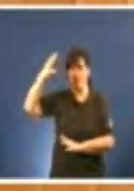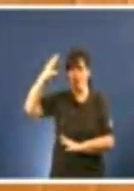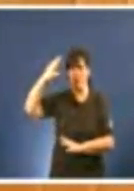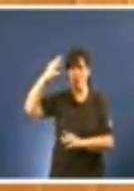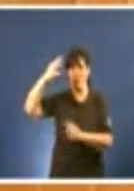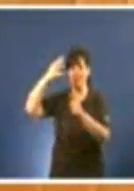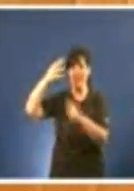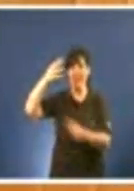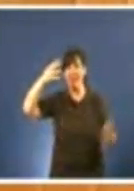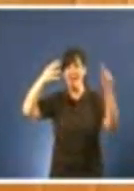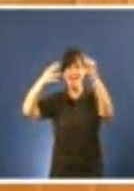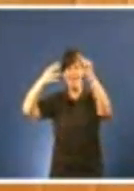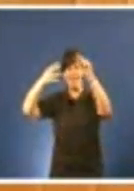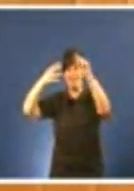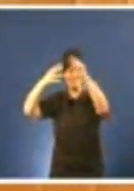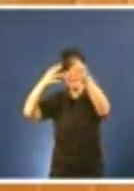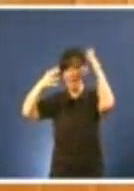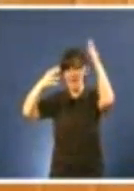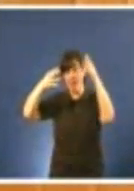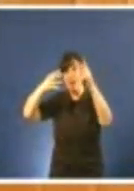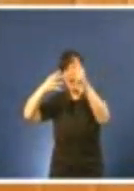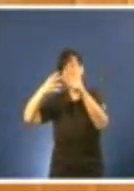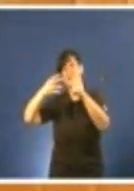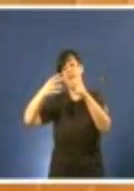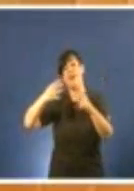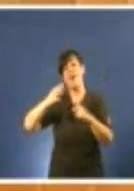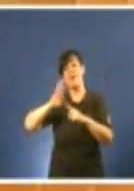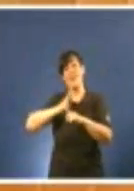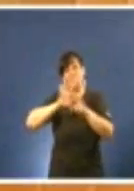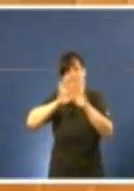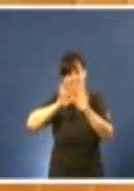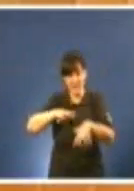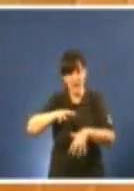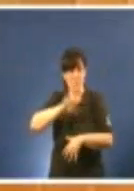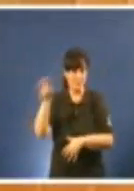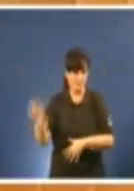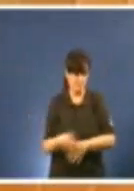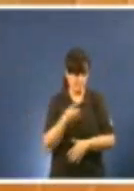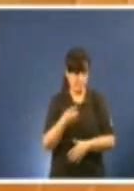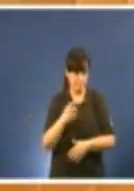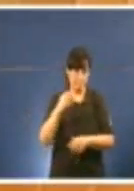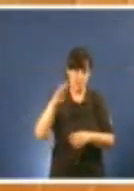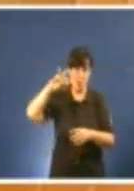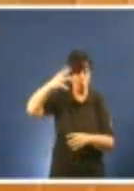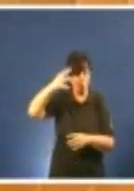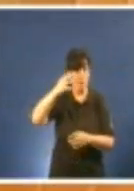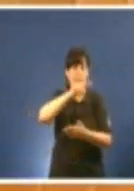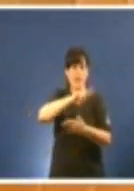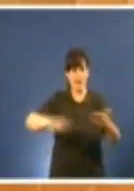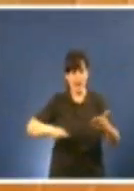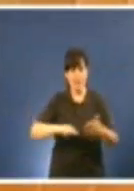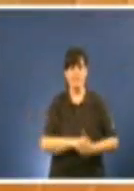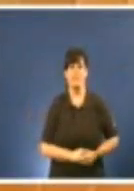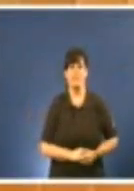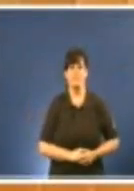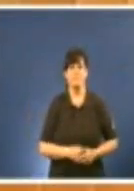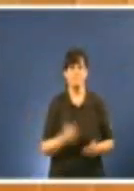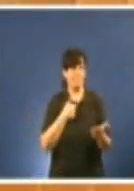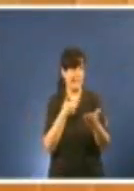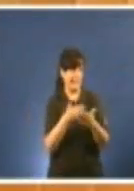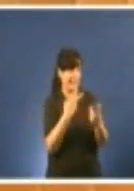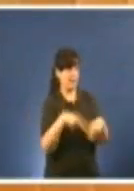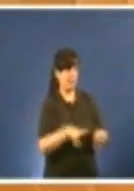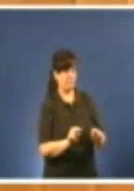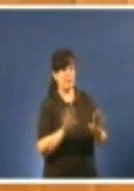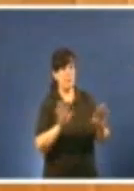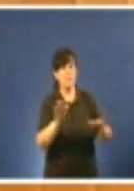e Castela Mancha. Pero entre 1 de xanero de 2012 o 30 de setembro de 2013 rematando o Ministerio de